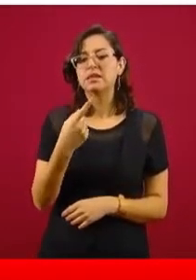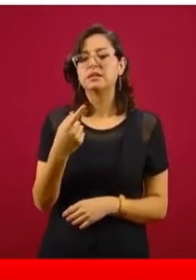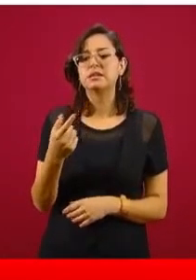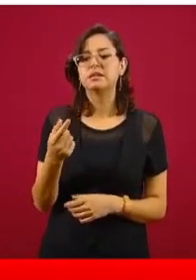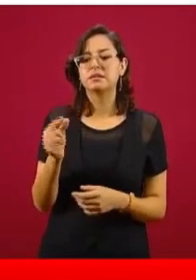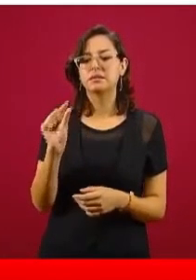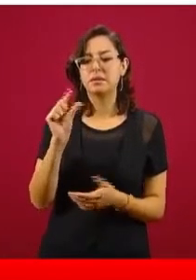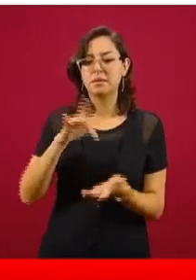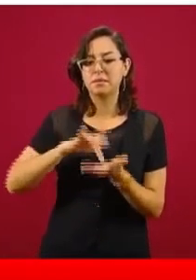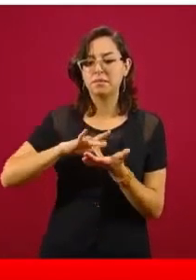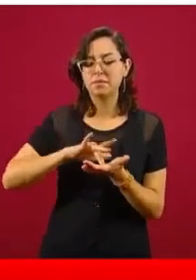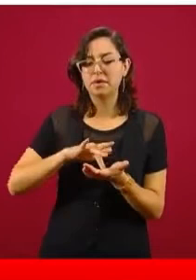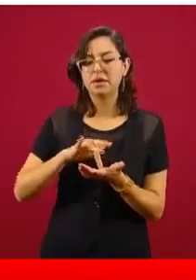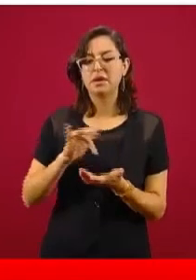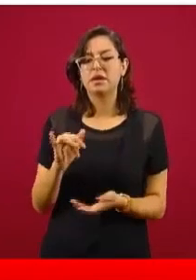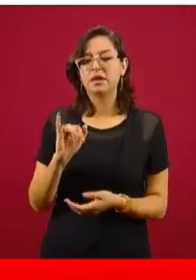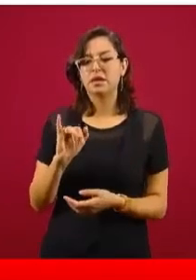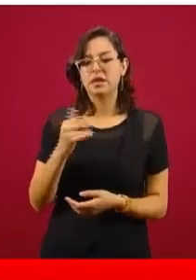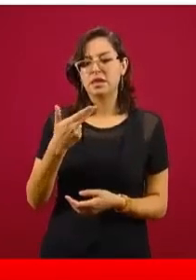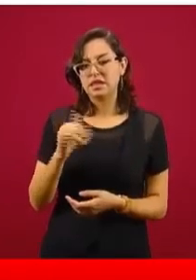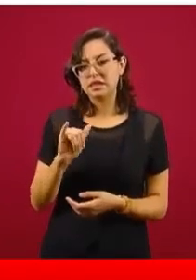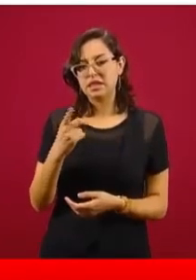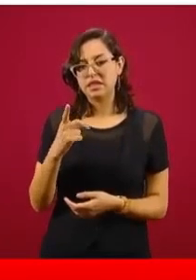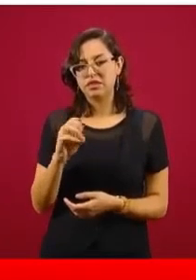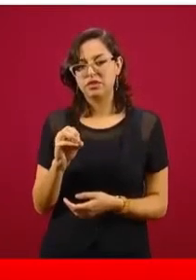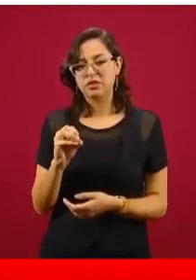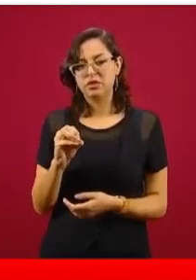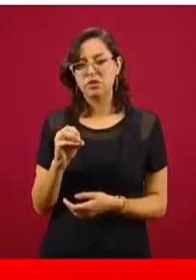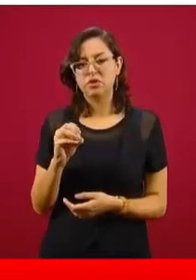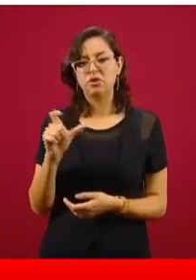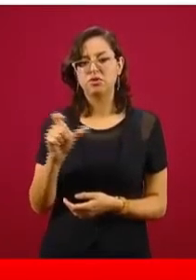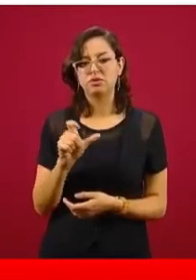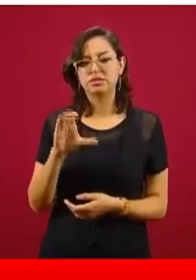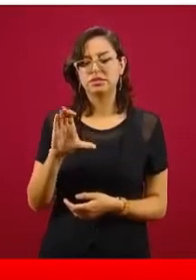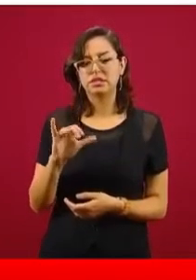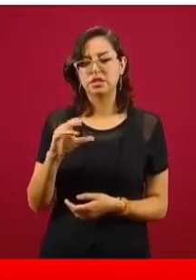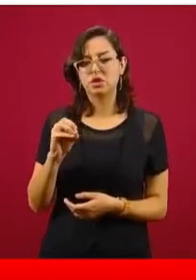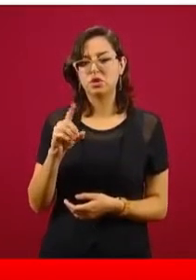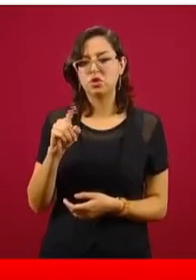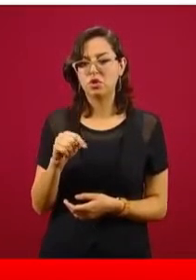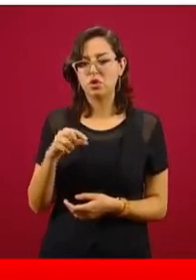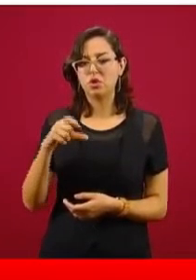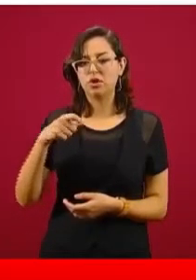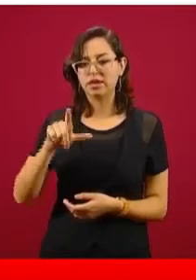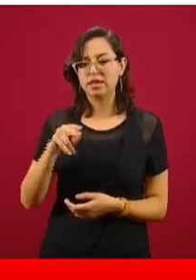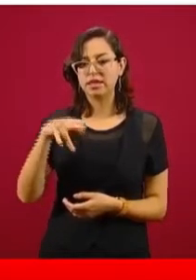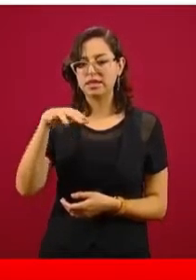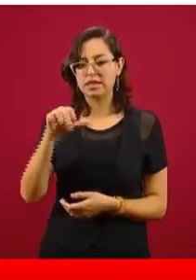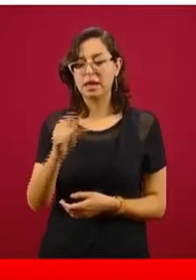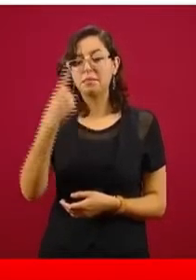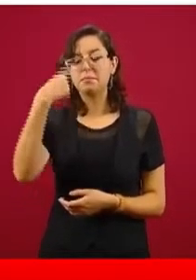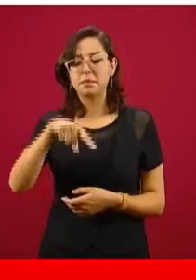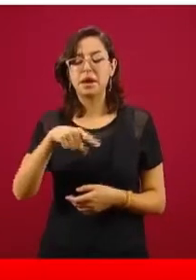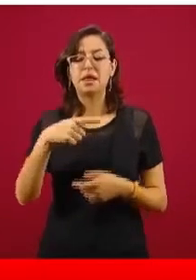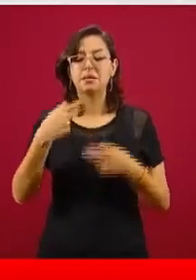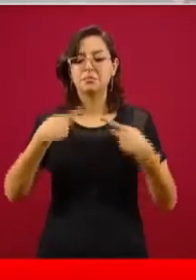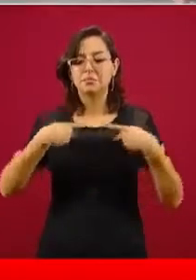tabletas de hidroxicloroquina para brindar tratamiento a 20 mil pacientes COVID-19